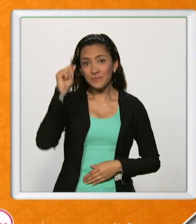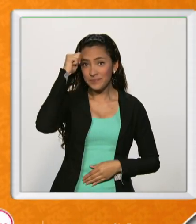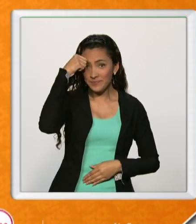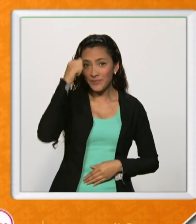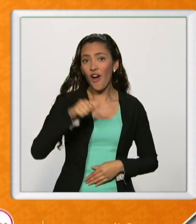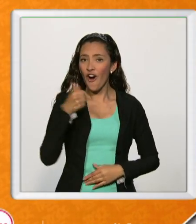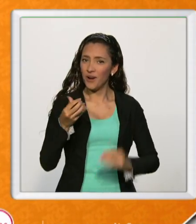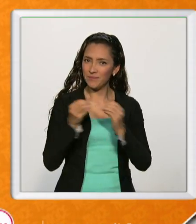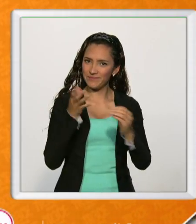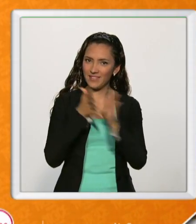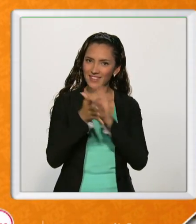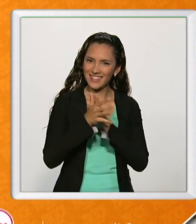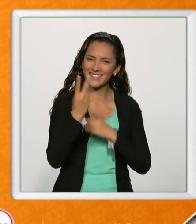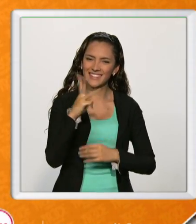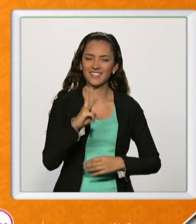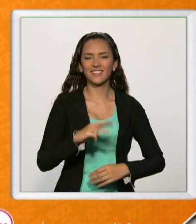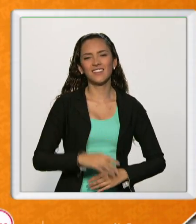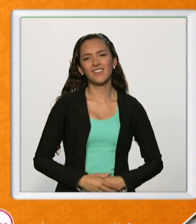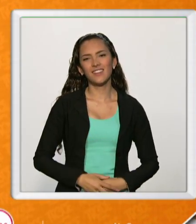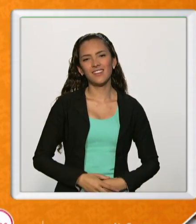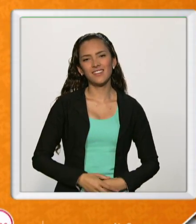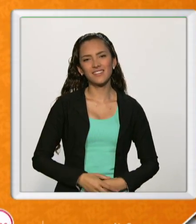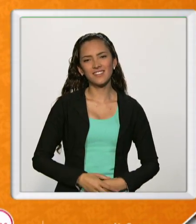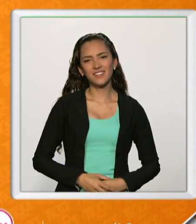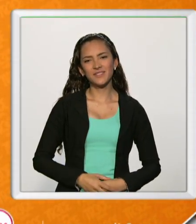Y recuerden que en cualquier momento más 13 News...